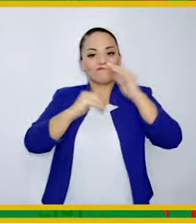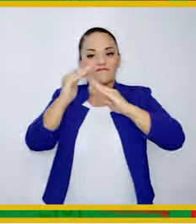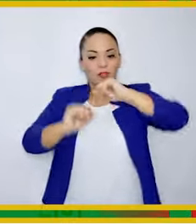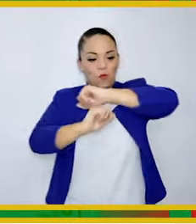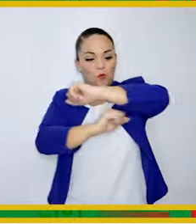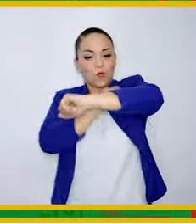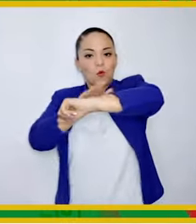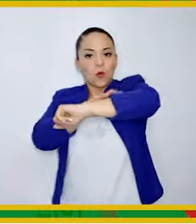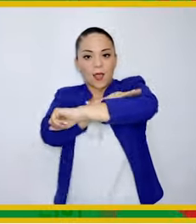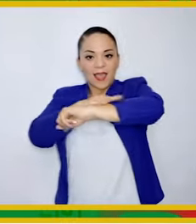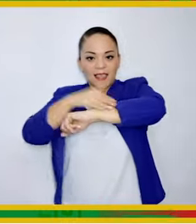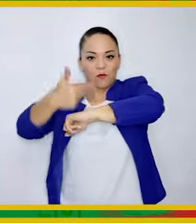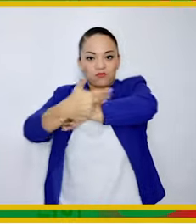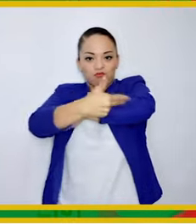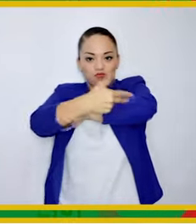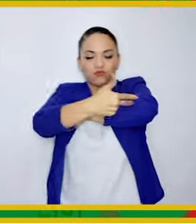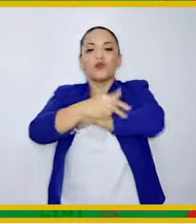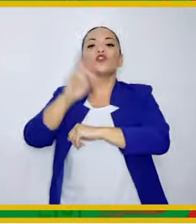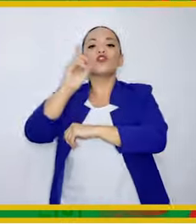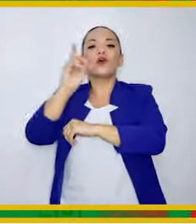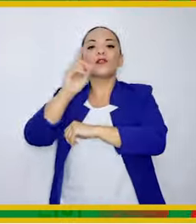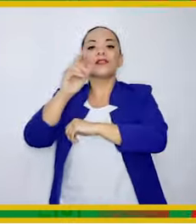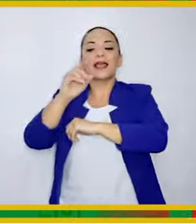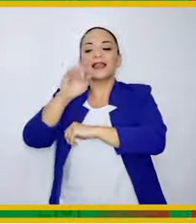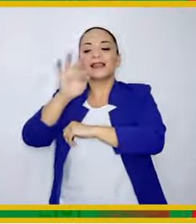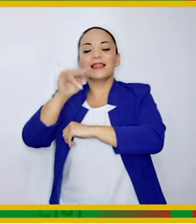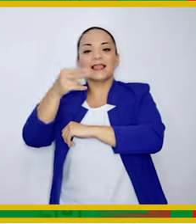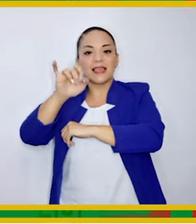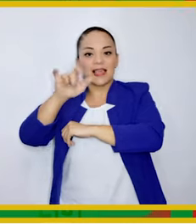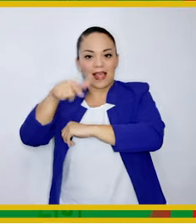muelle flotante de Puerto Tiel